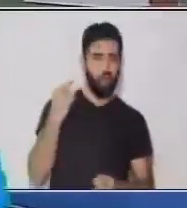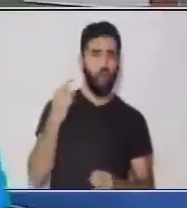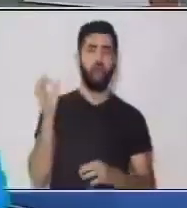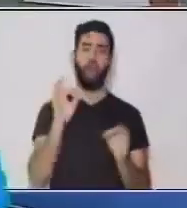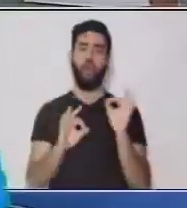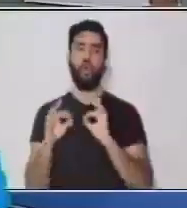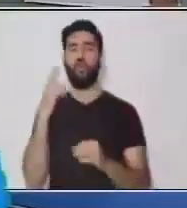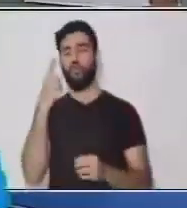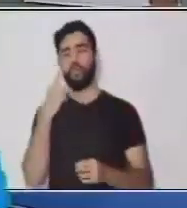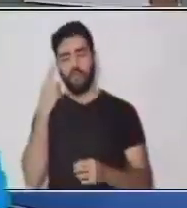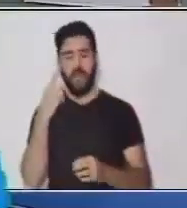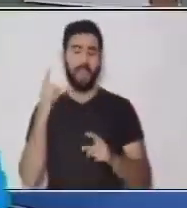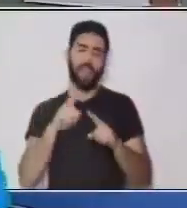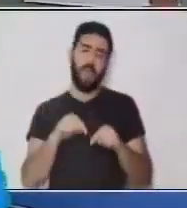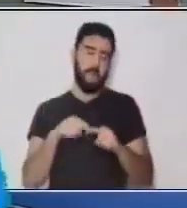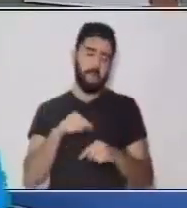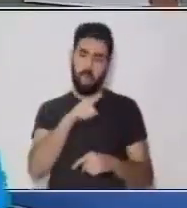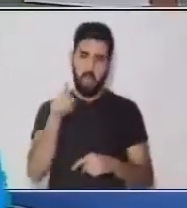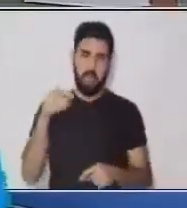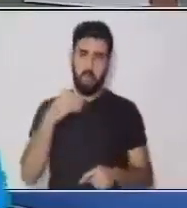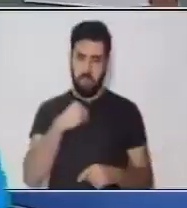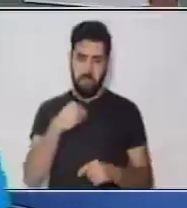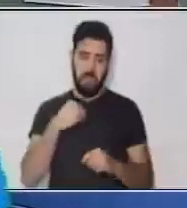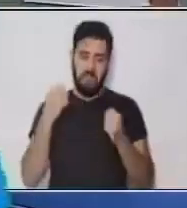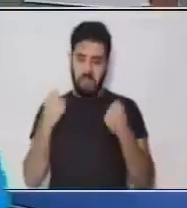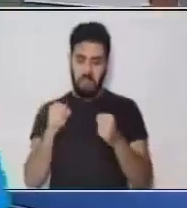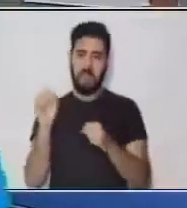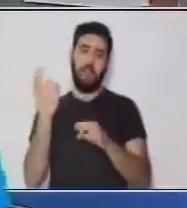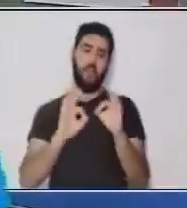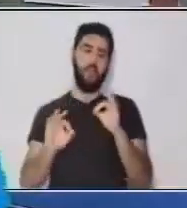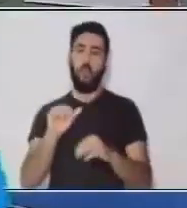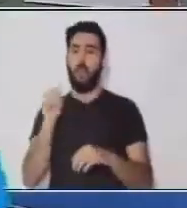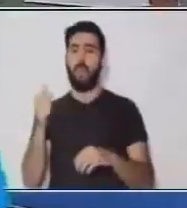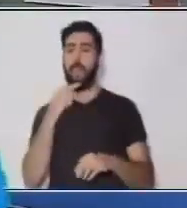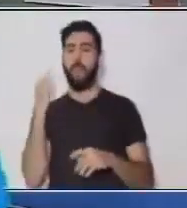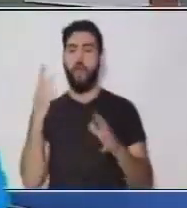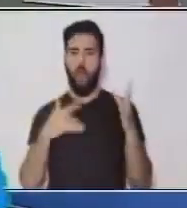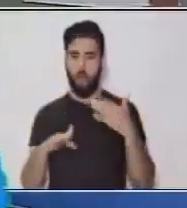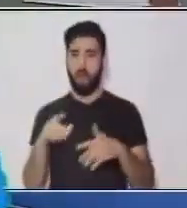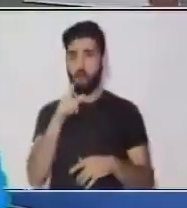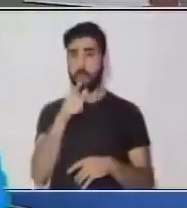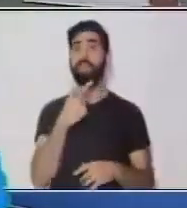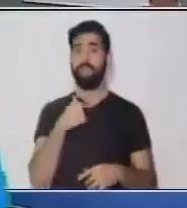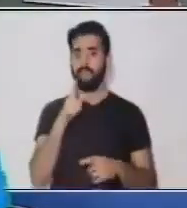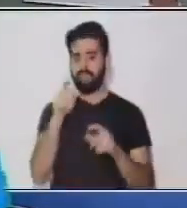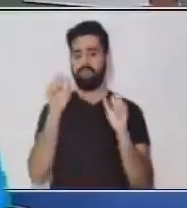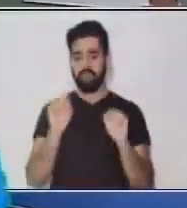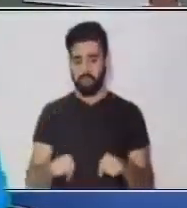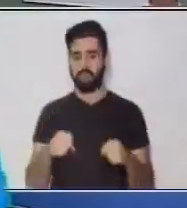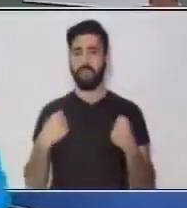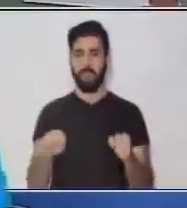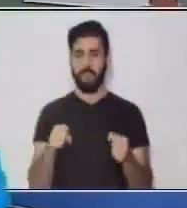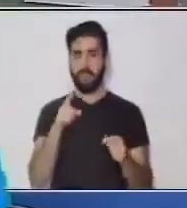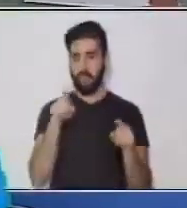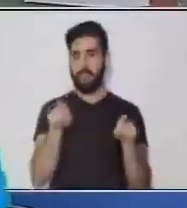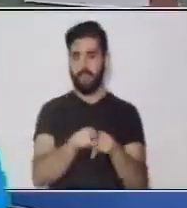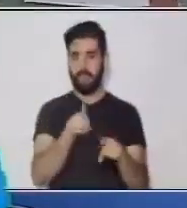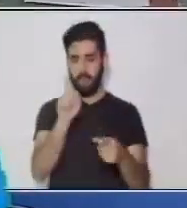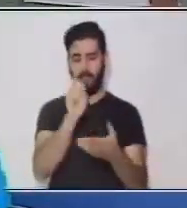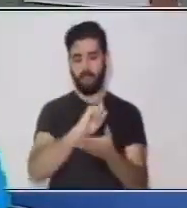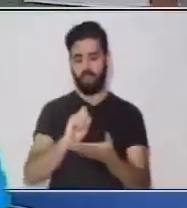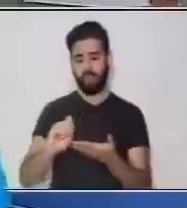Ustedes lo pueden hacer con otro tipo de colores... Que les ayudará. Este es un tip que si a les gusta... Lo pueden hacer en su cuaderno de comunicación.